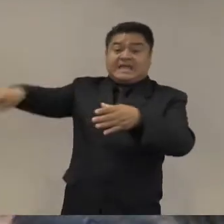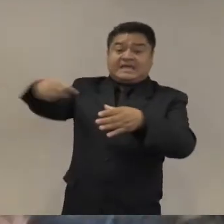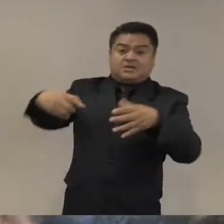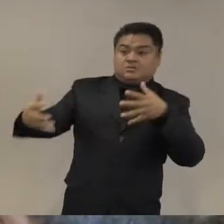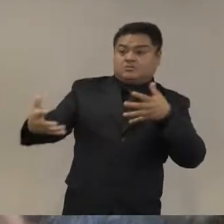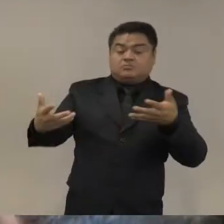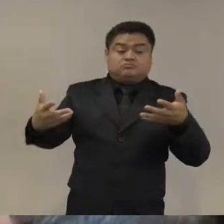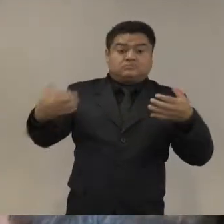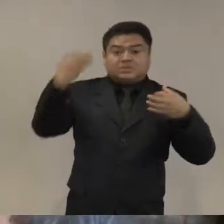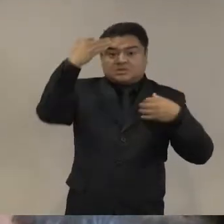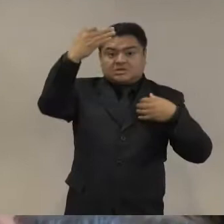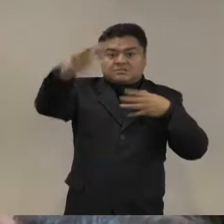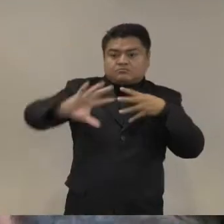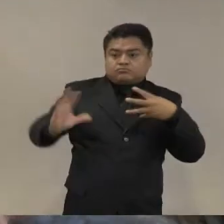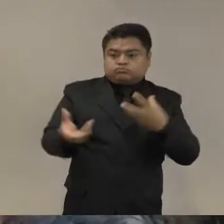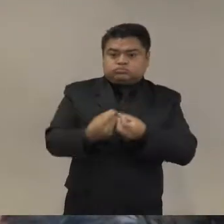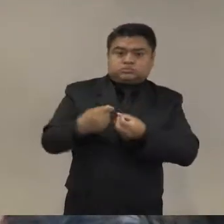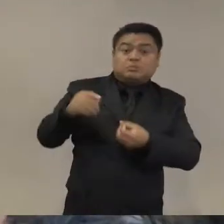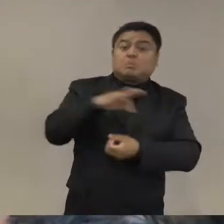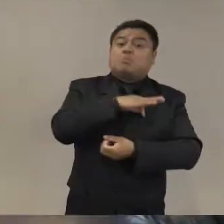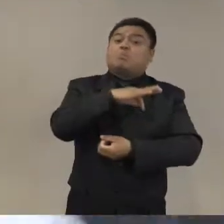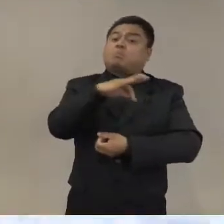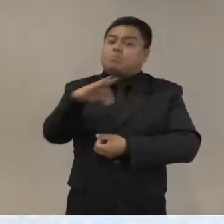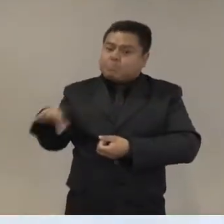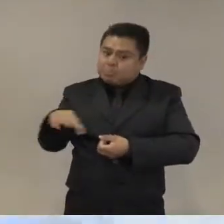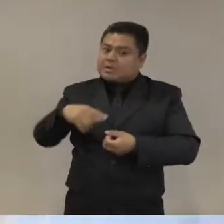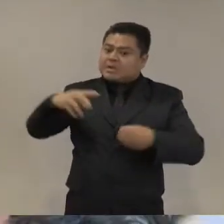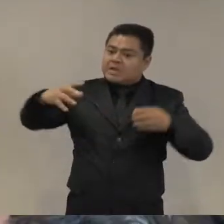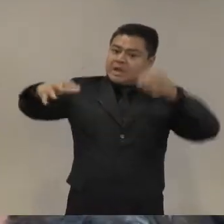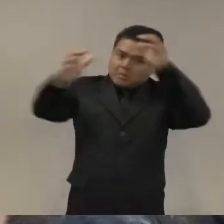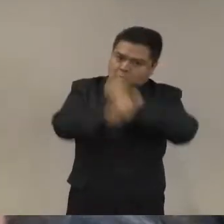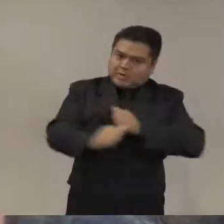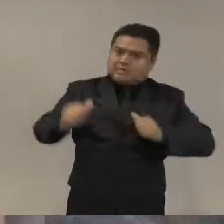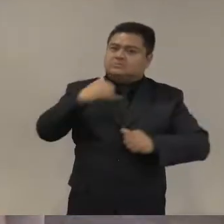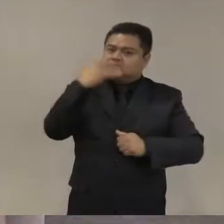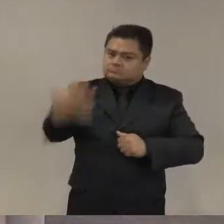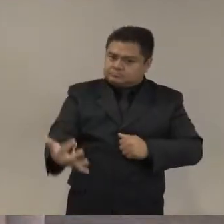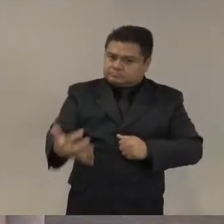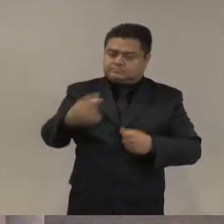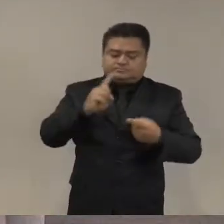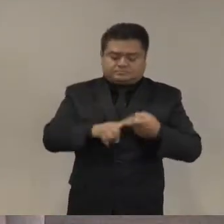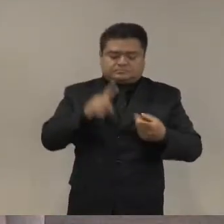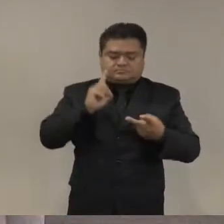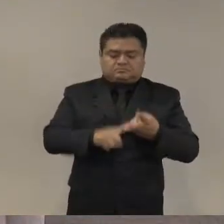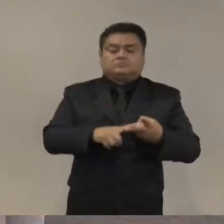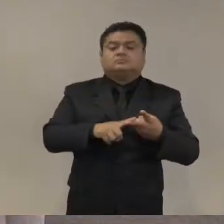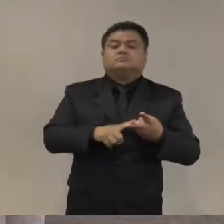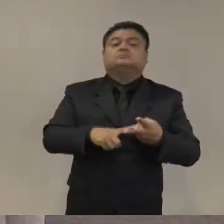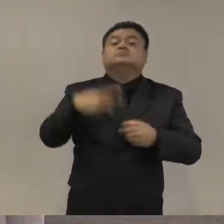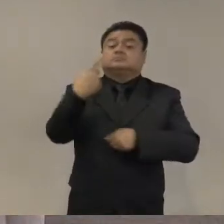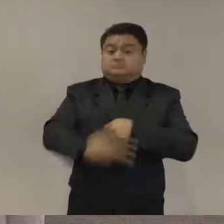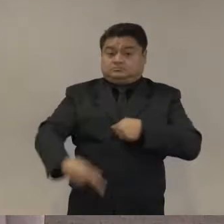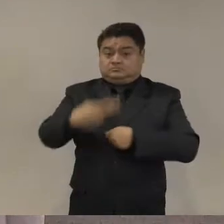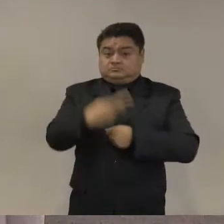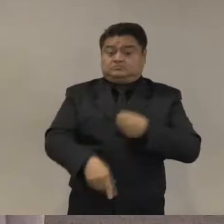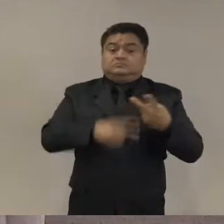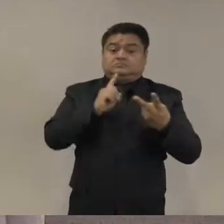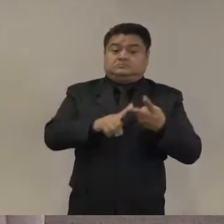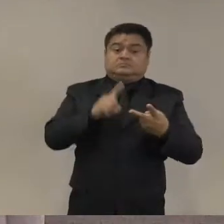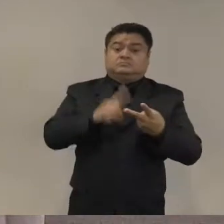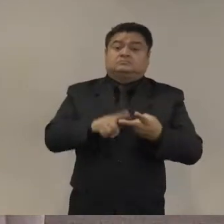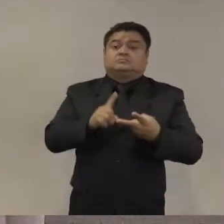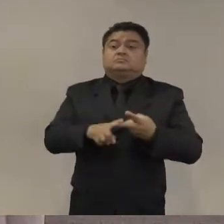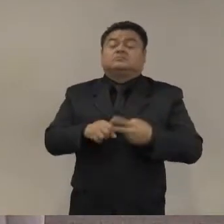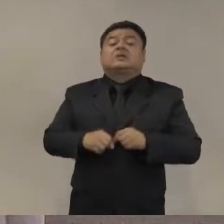apliquen como decía Adam la ley de plata o plomo un segundo riesgo que Adam anota muy correctamente es el incremento de